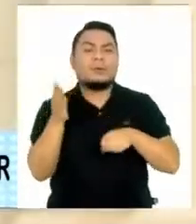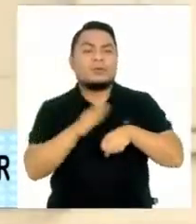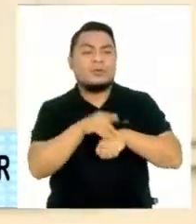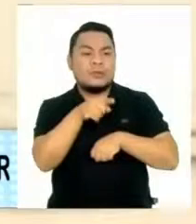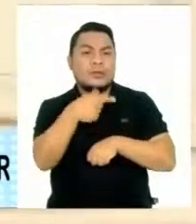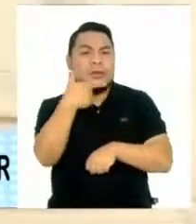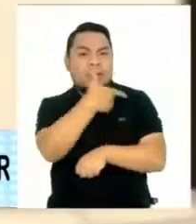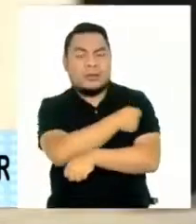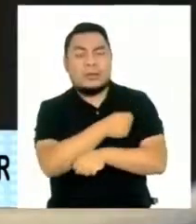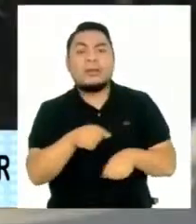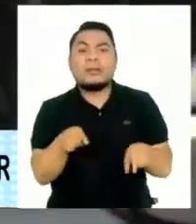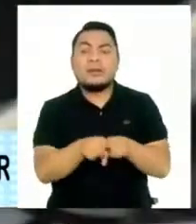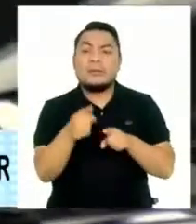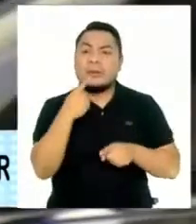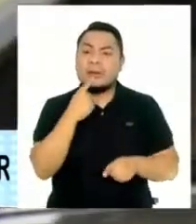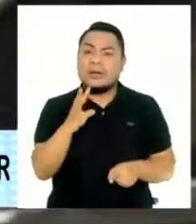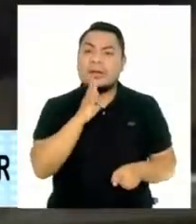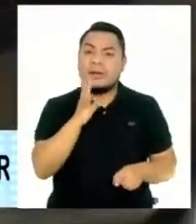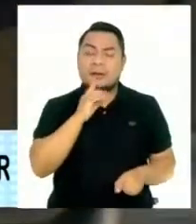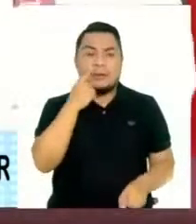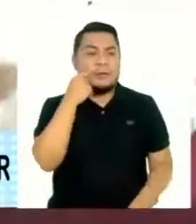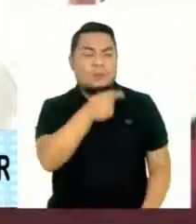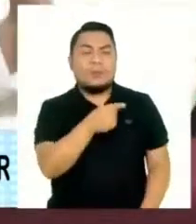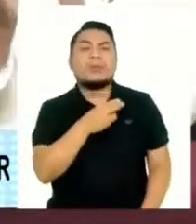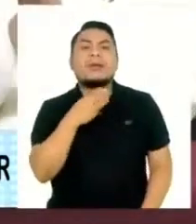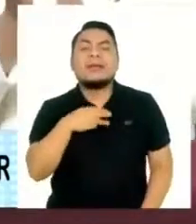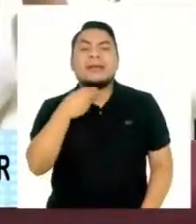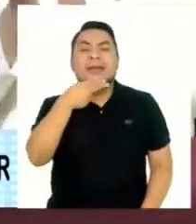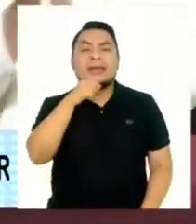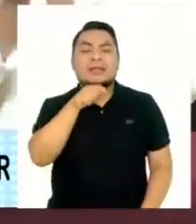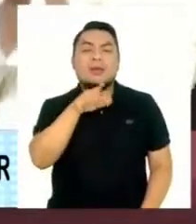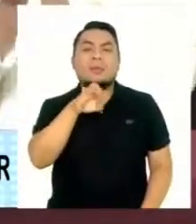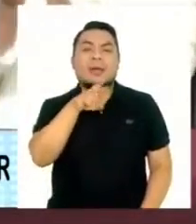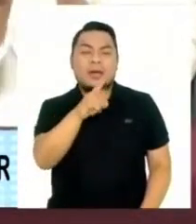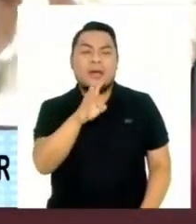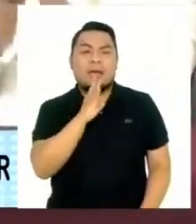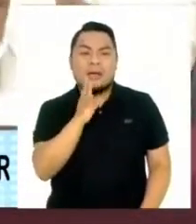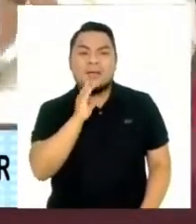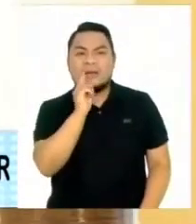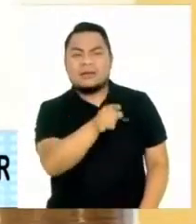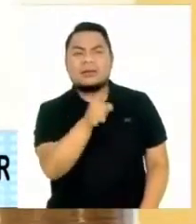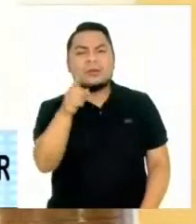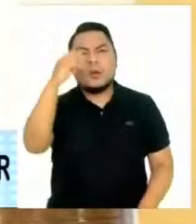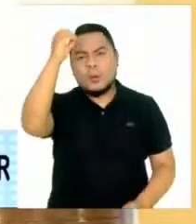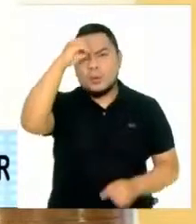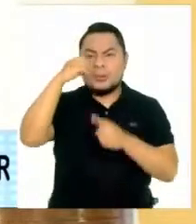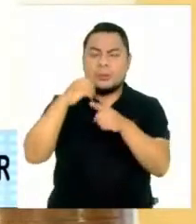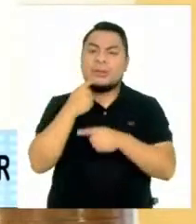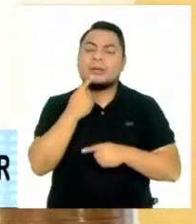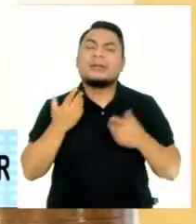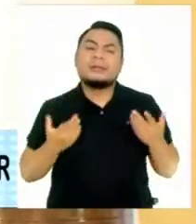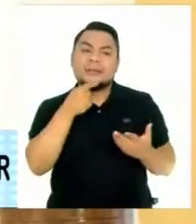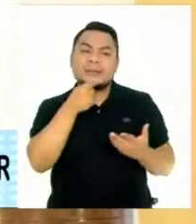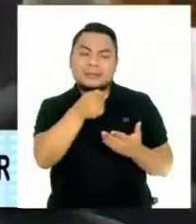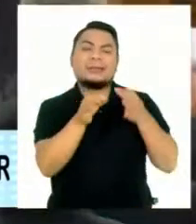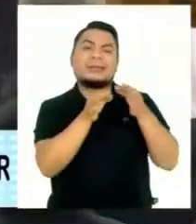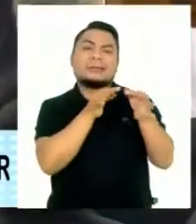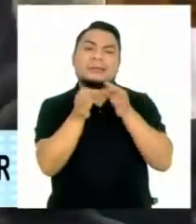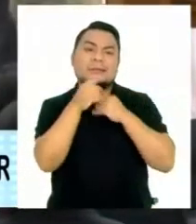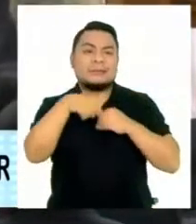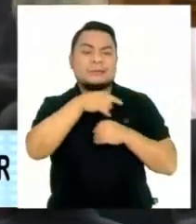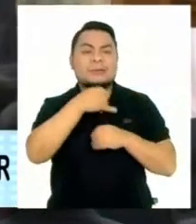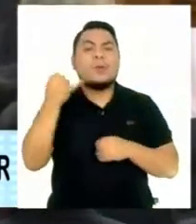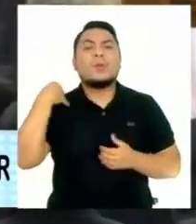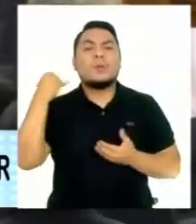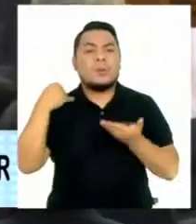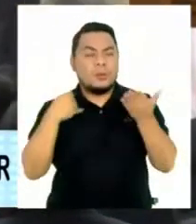vacuna. También se refirió a las expresiones de Héctor Béjar, que le costaron su permanencia en Torre Tagle. Afirmó que le tiene que dar una explicación a